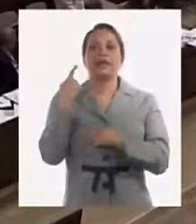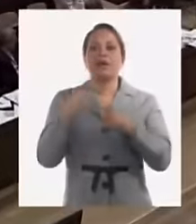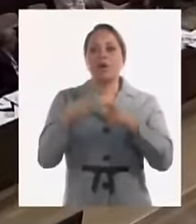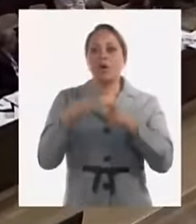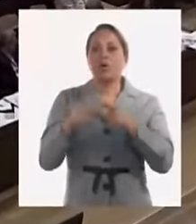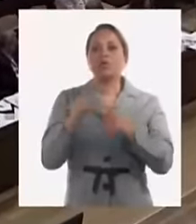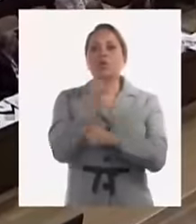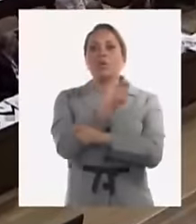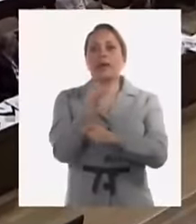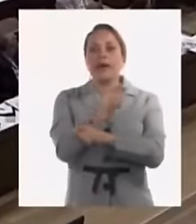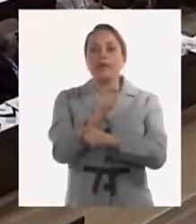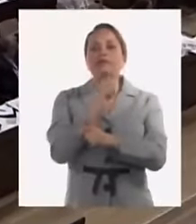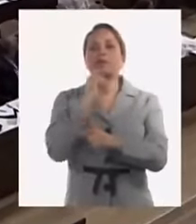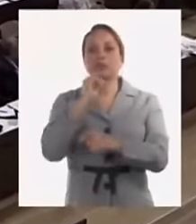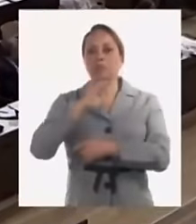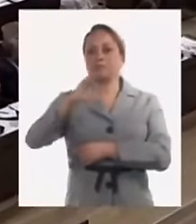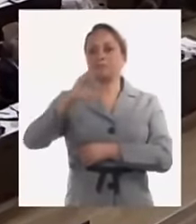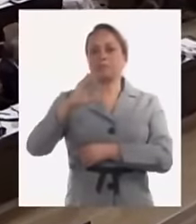adicionales